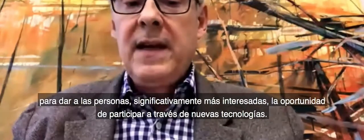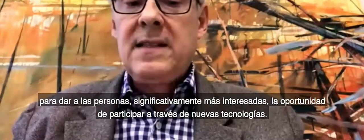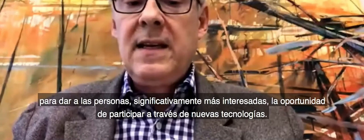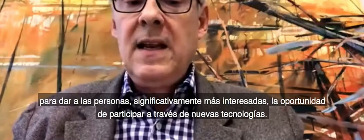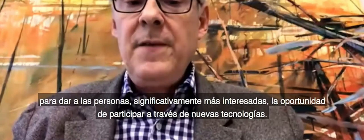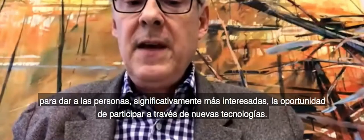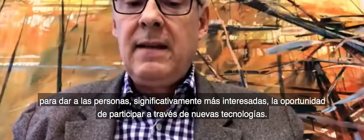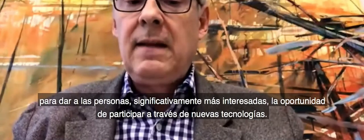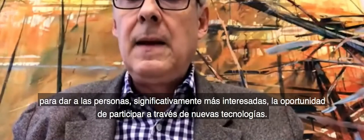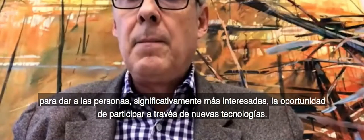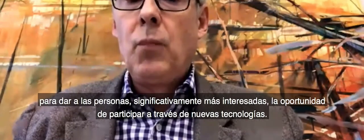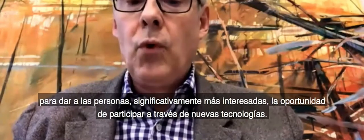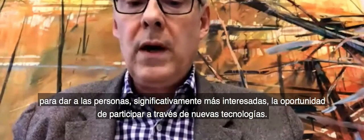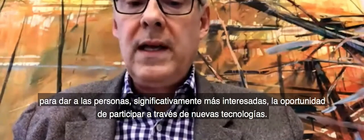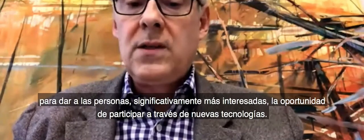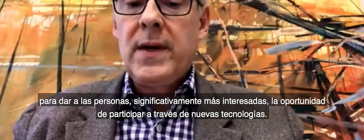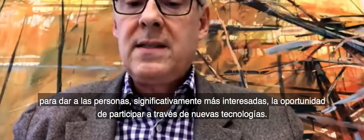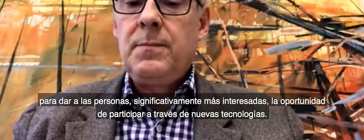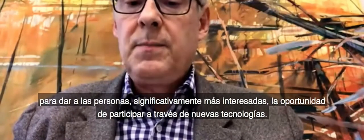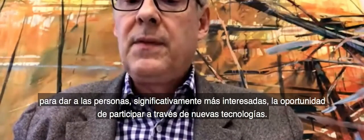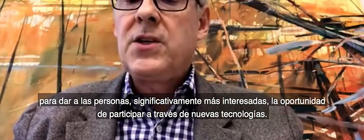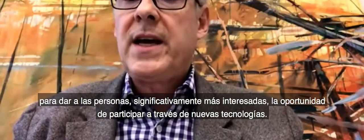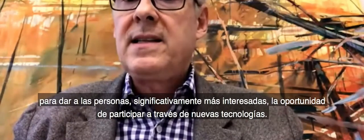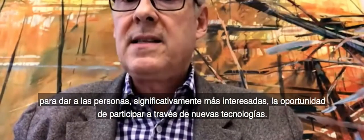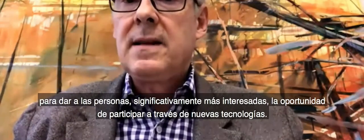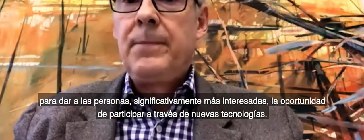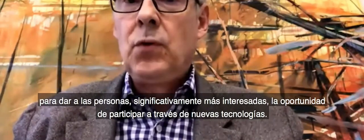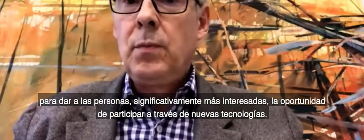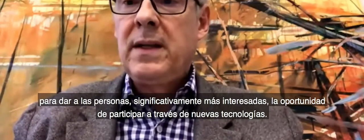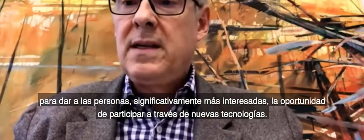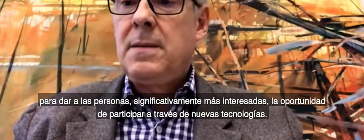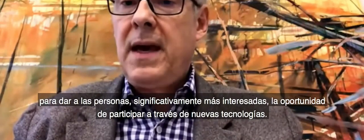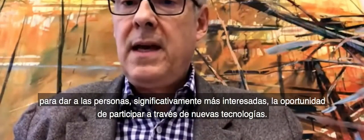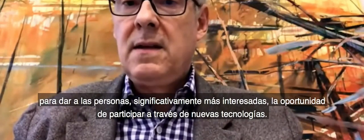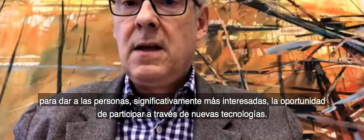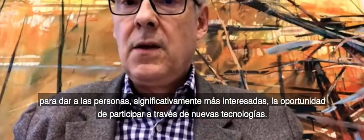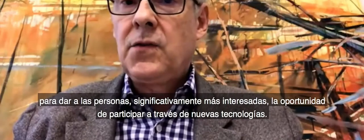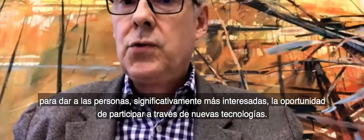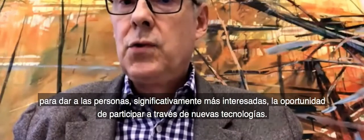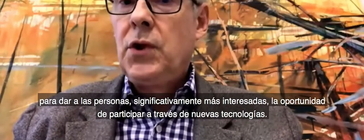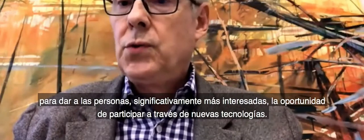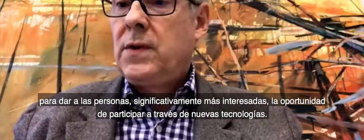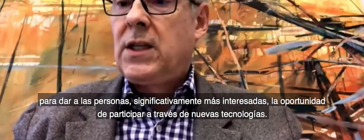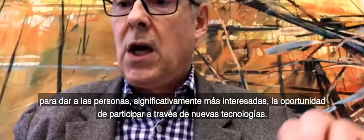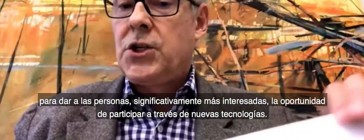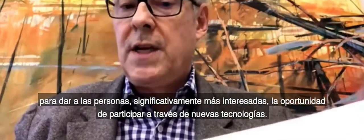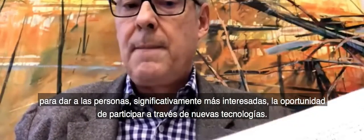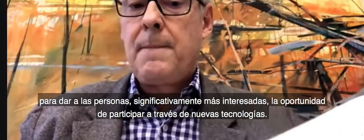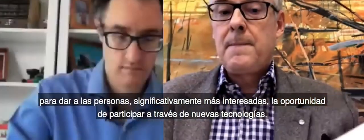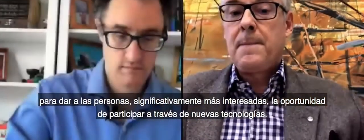give significantly more interested people the chance to participate through new